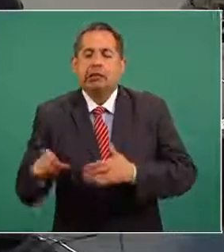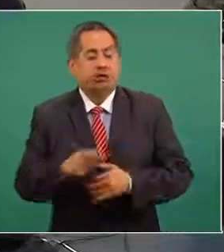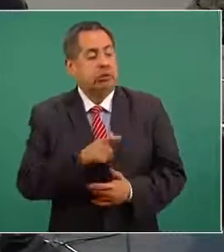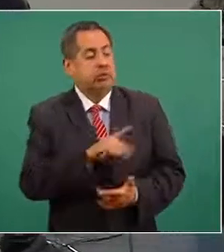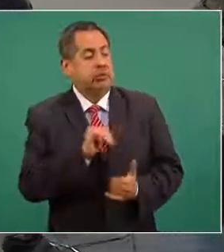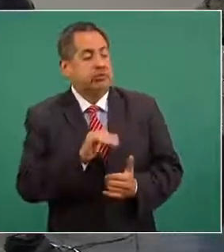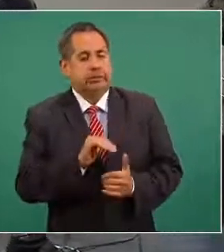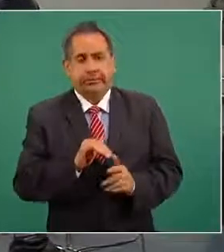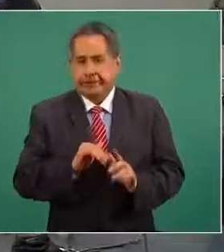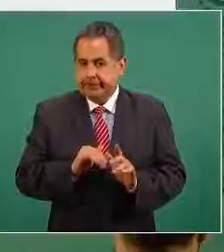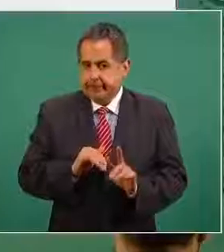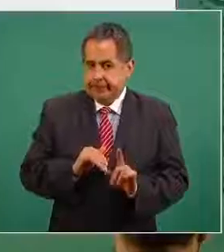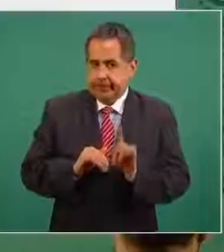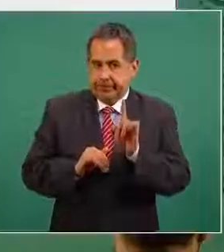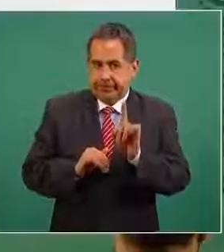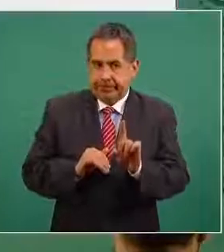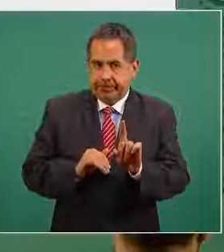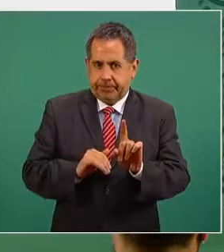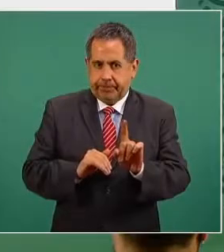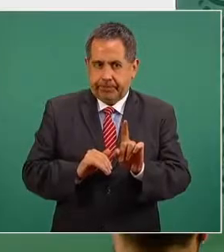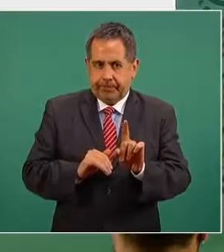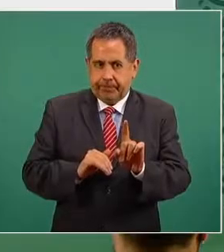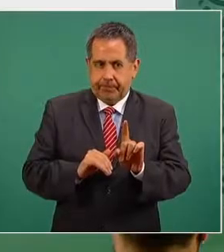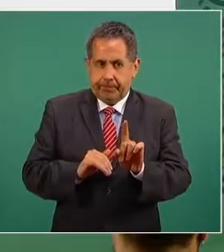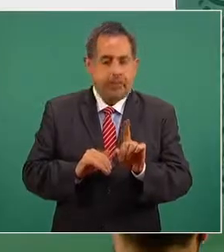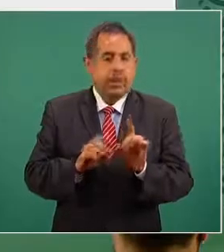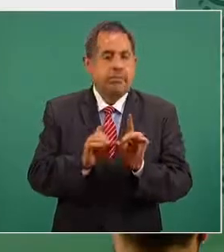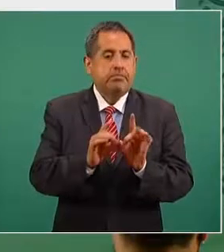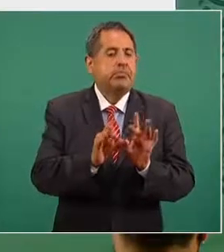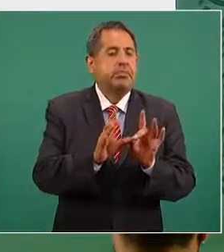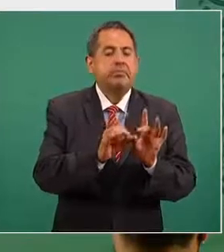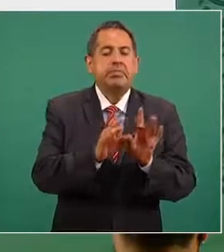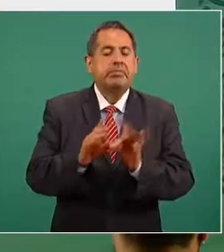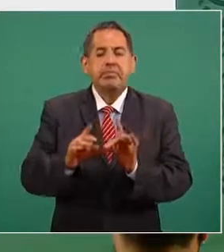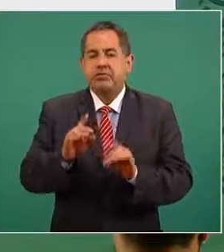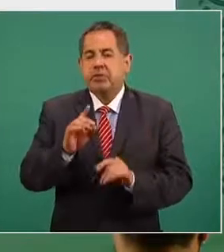es ampliamente circunstancial